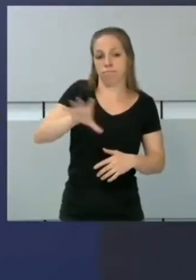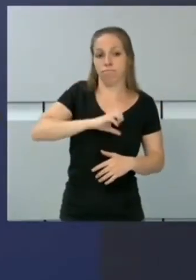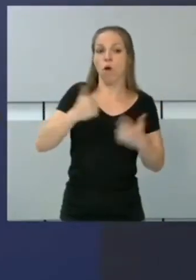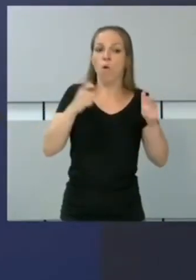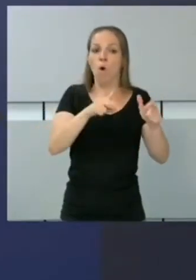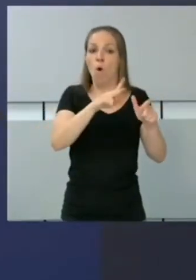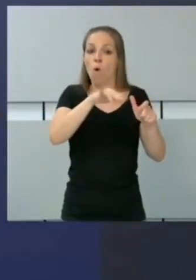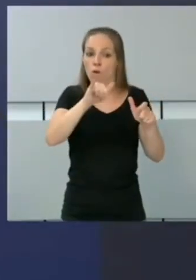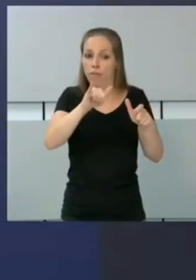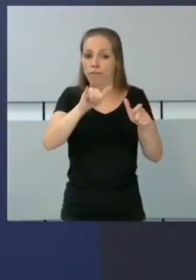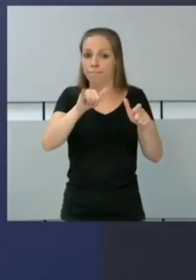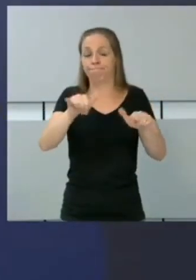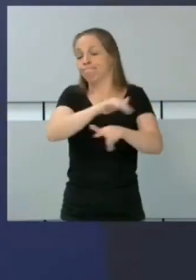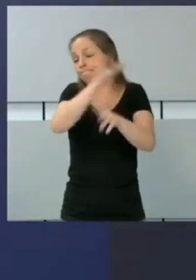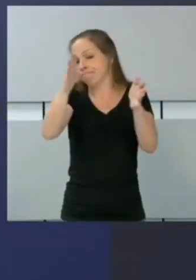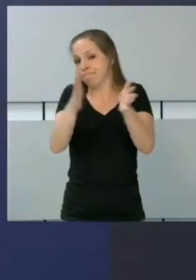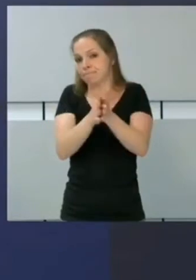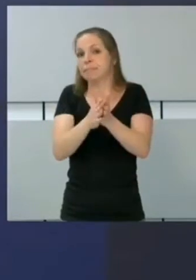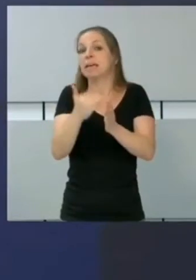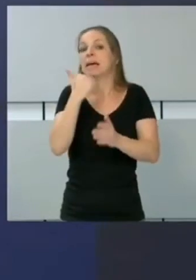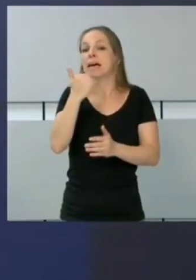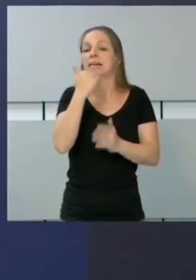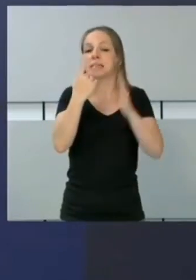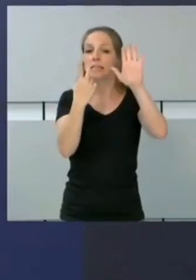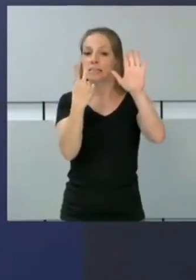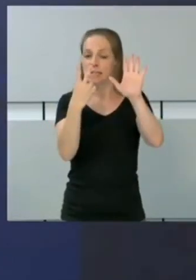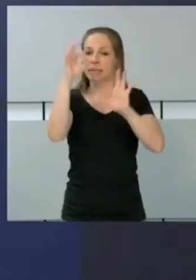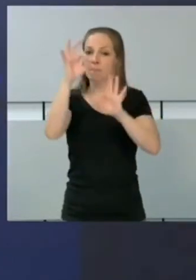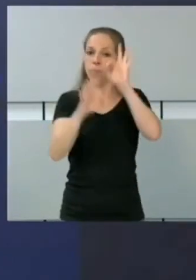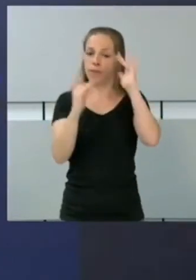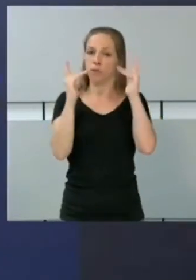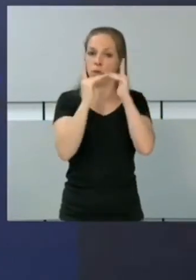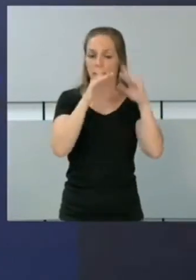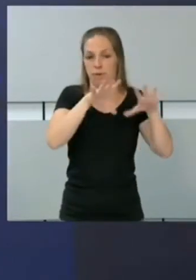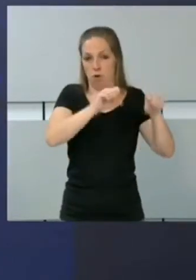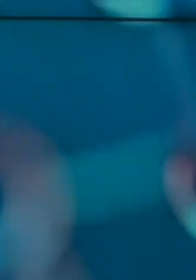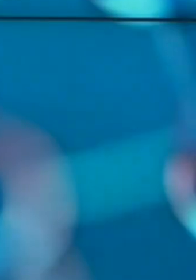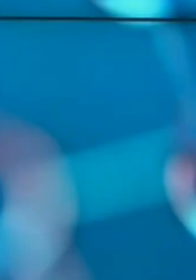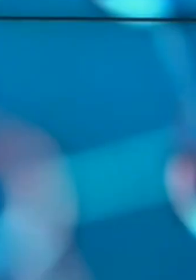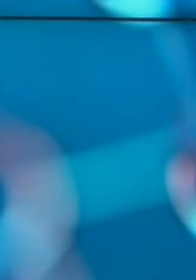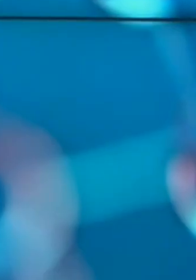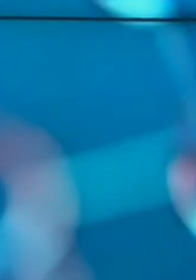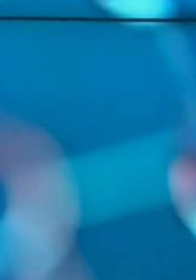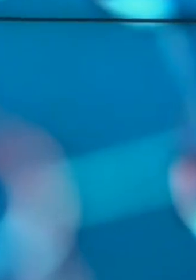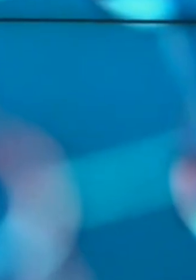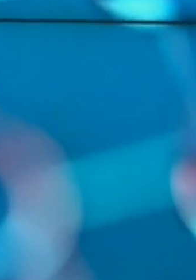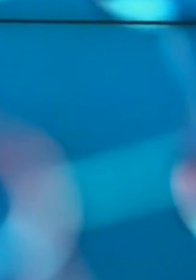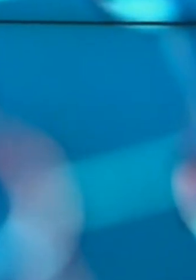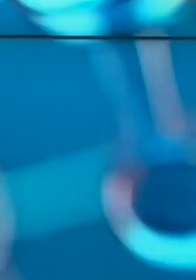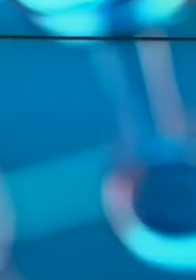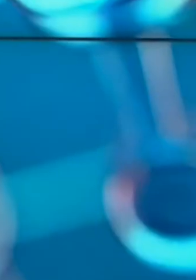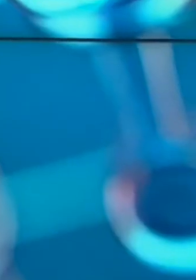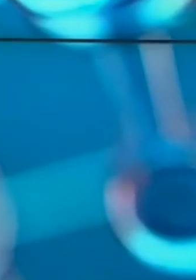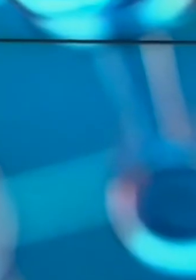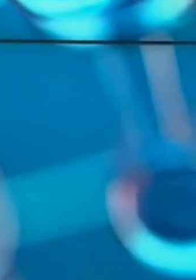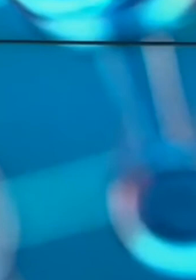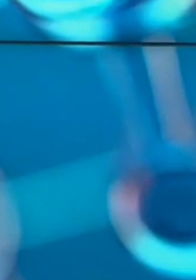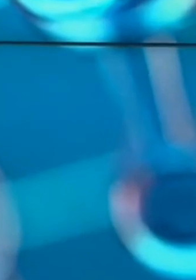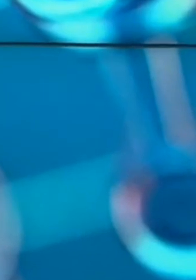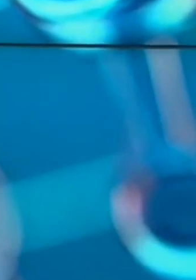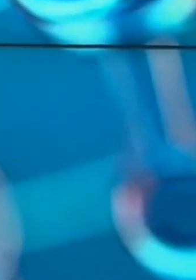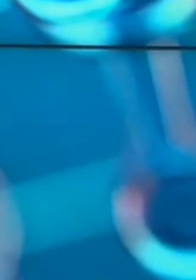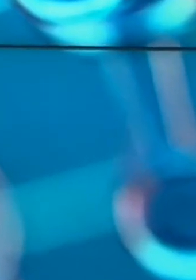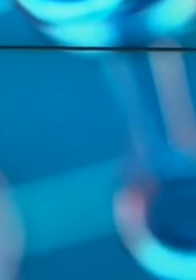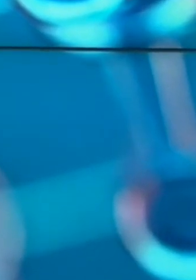de toda España, lo que supone casi un 7% de camas ocupadas. Sí, pero afortunadamente disminuye la presión